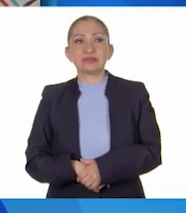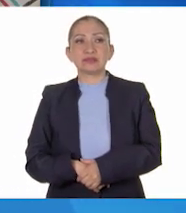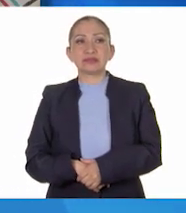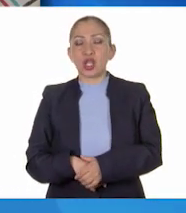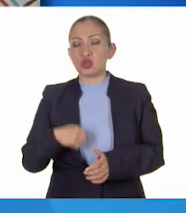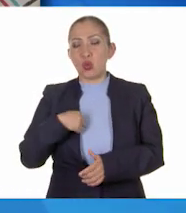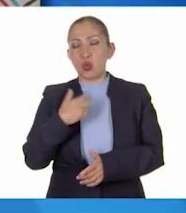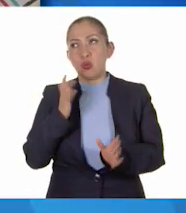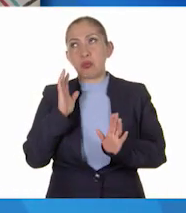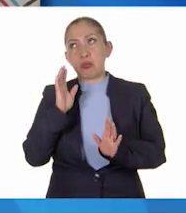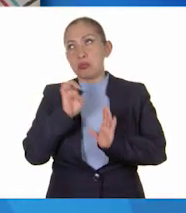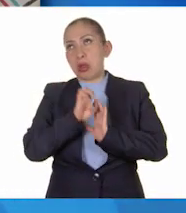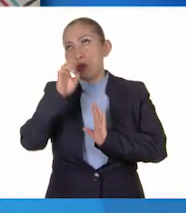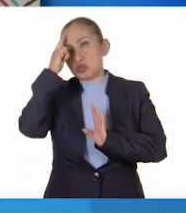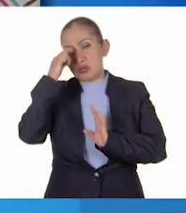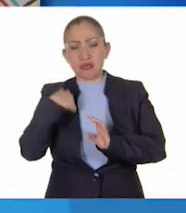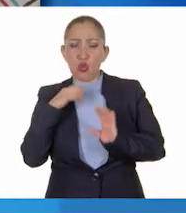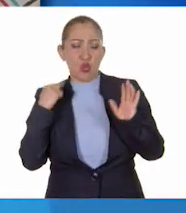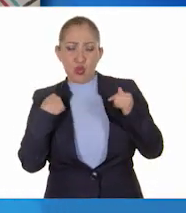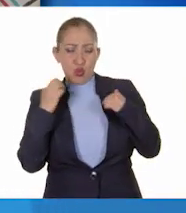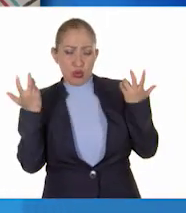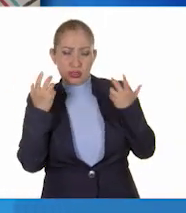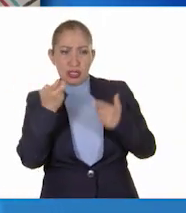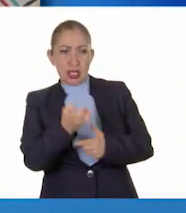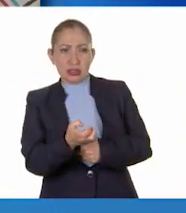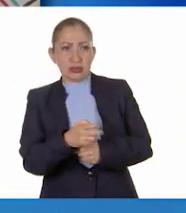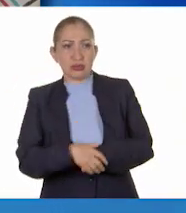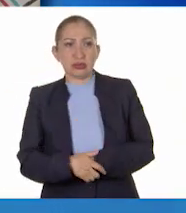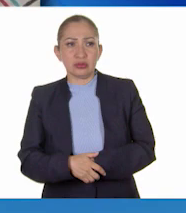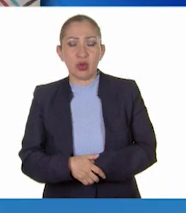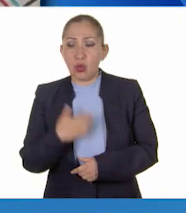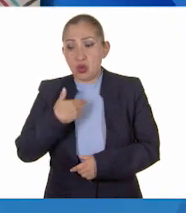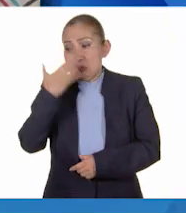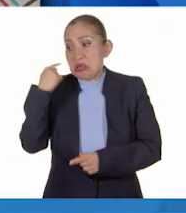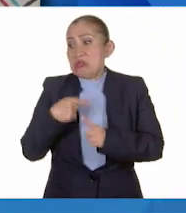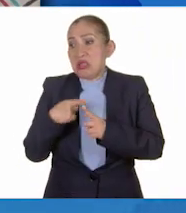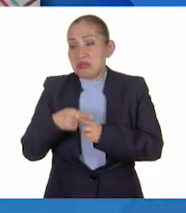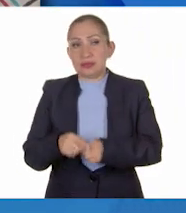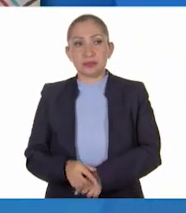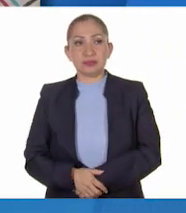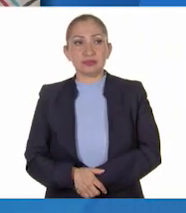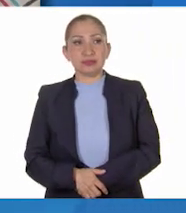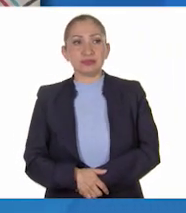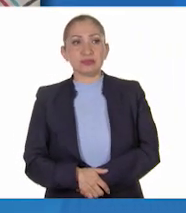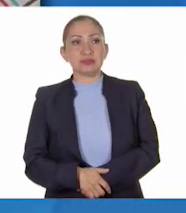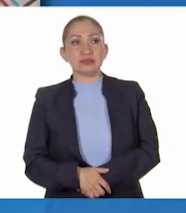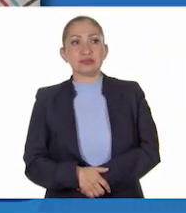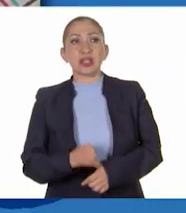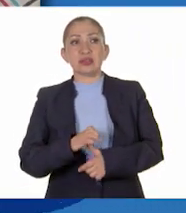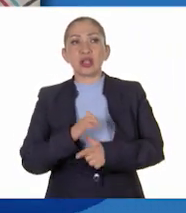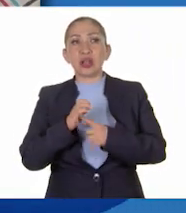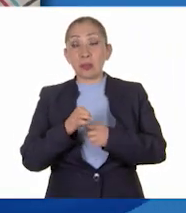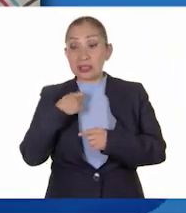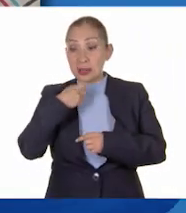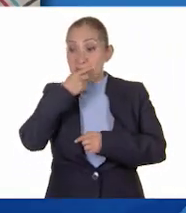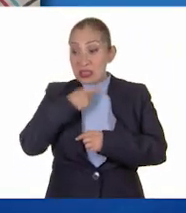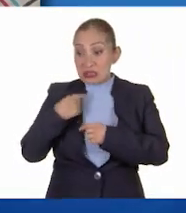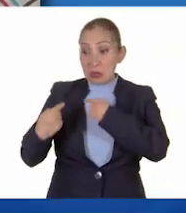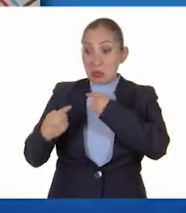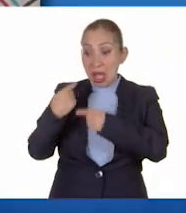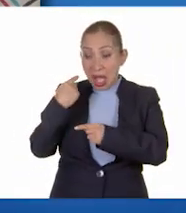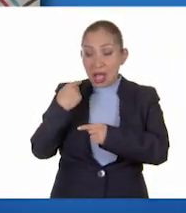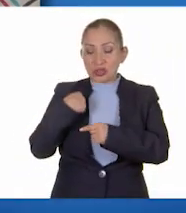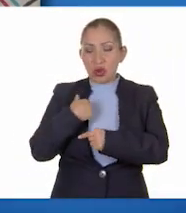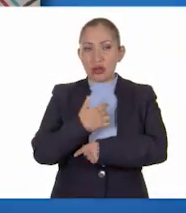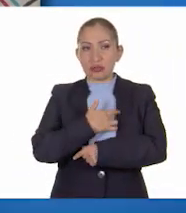bueno, yo les diría, yo no lo hice y yo no sé quién lo hizo. Entonces, pero si me dijeran eso, me